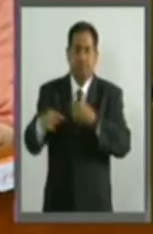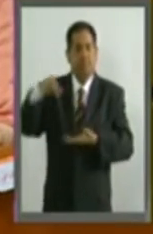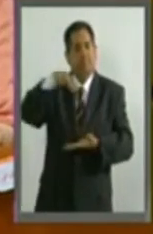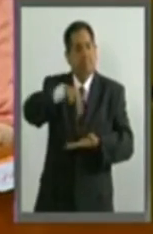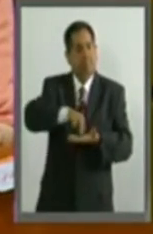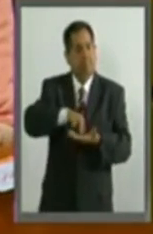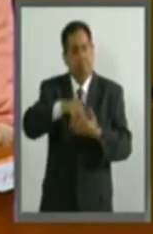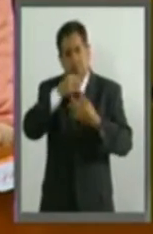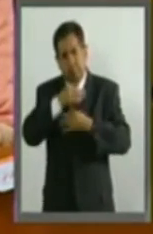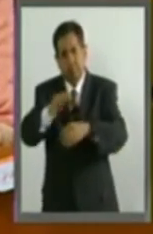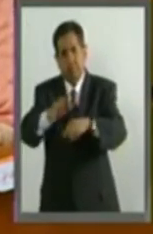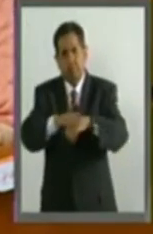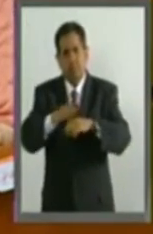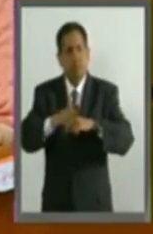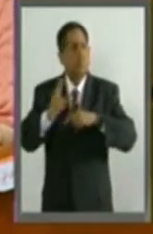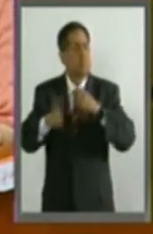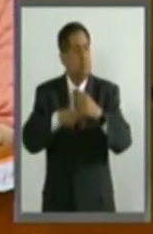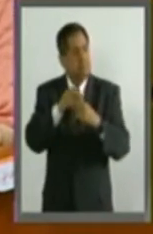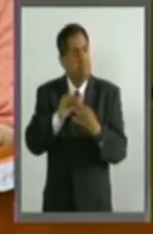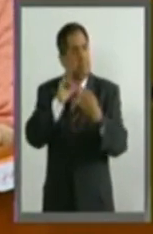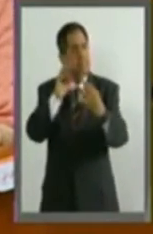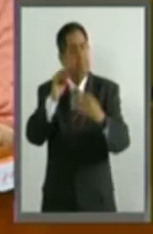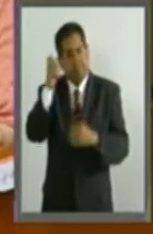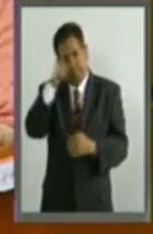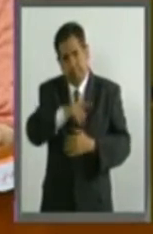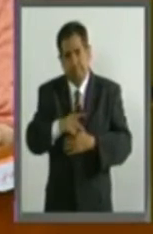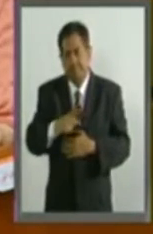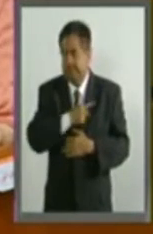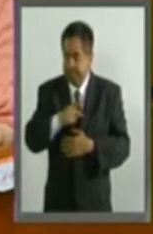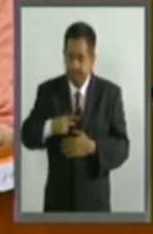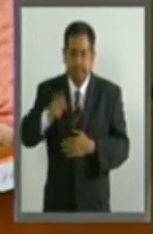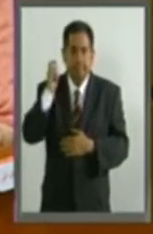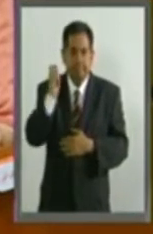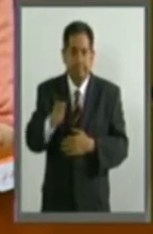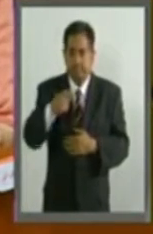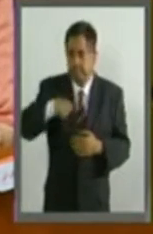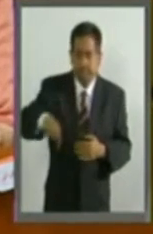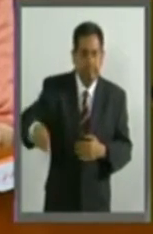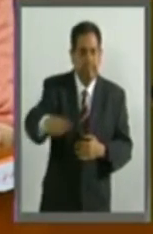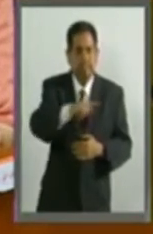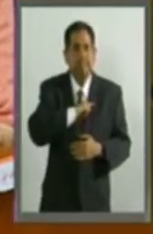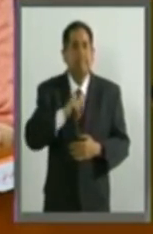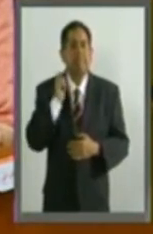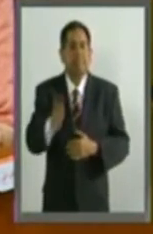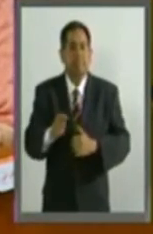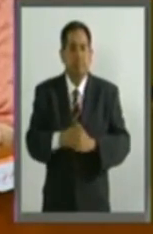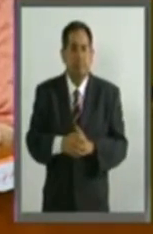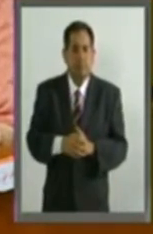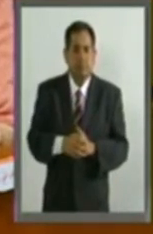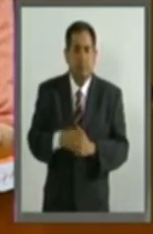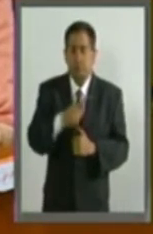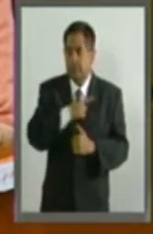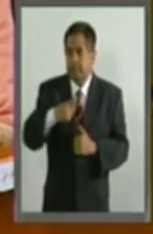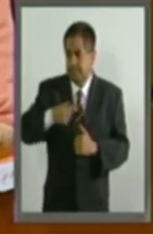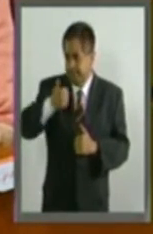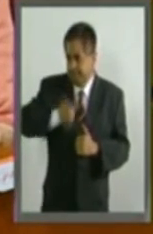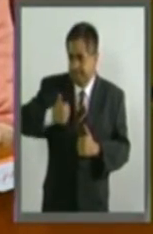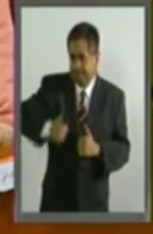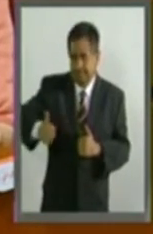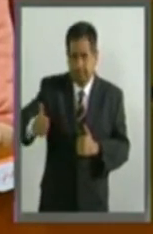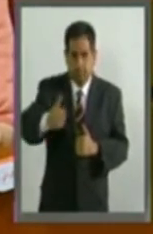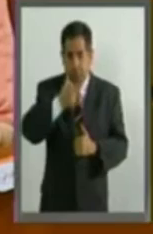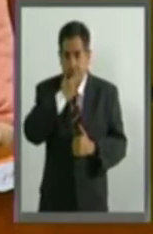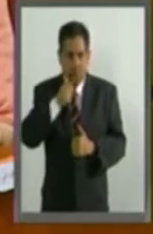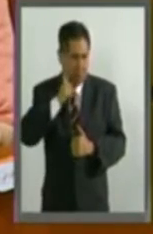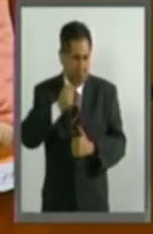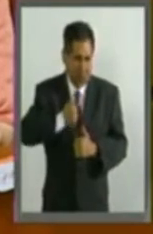y hablar de lo que vamos a enfrentar debe de ser para nosotros, debe de tener para cada uno y cada